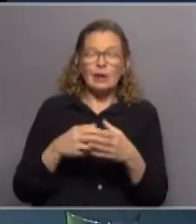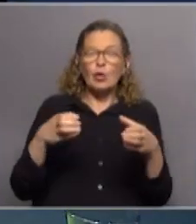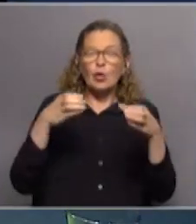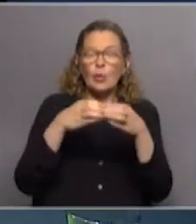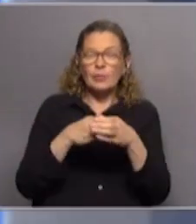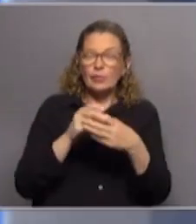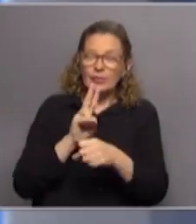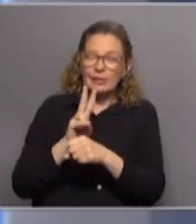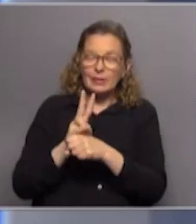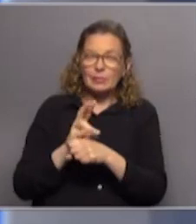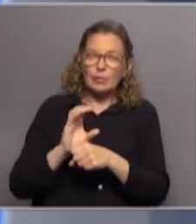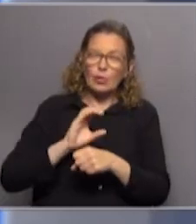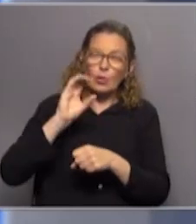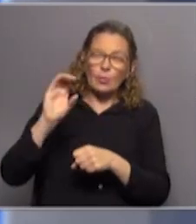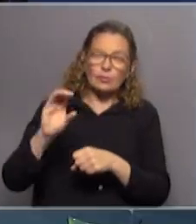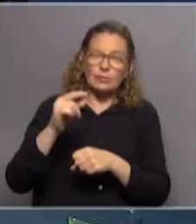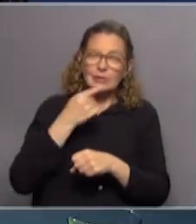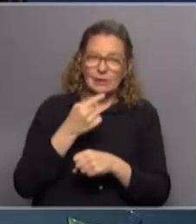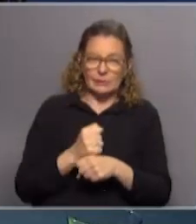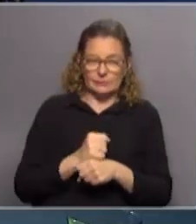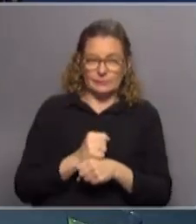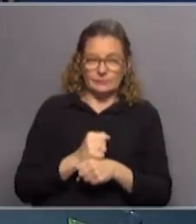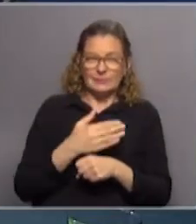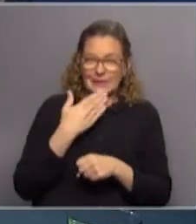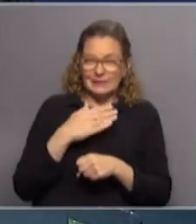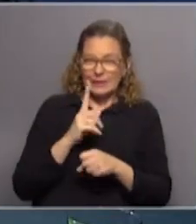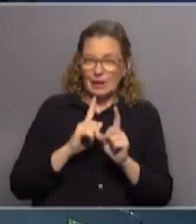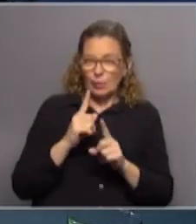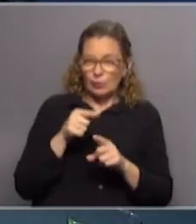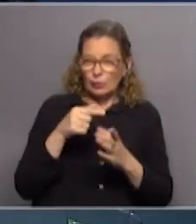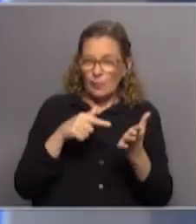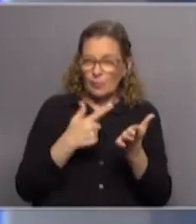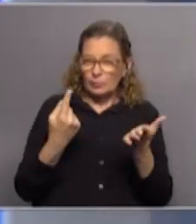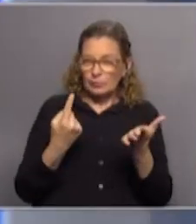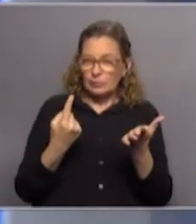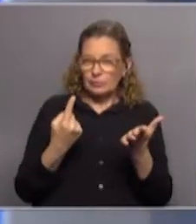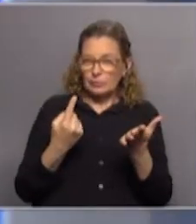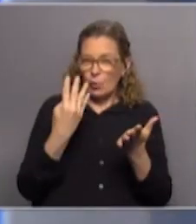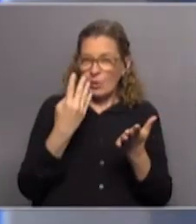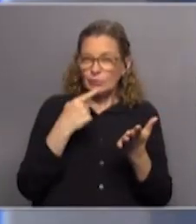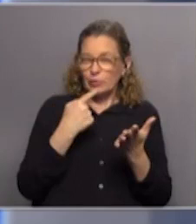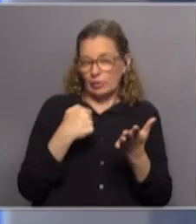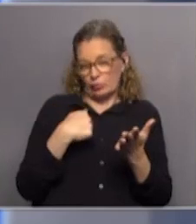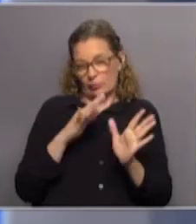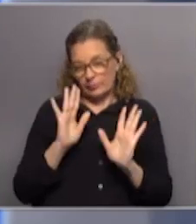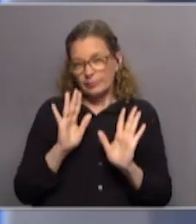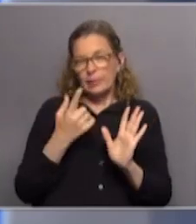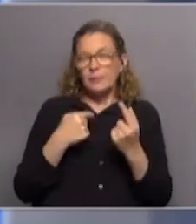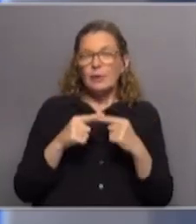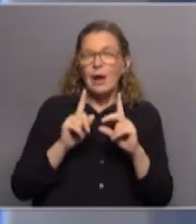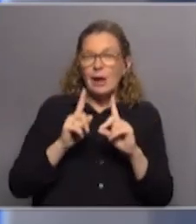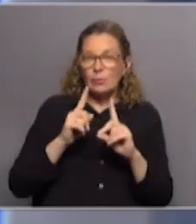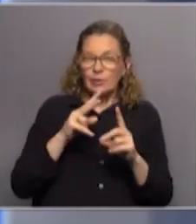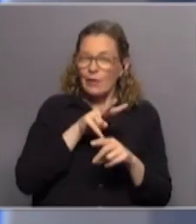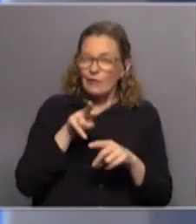de seguimiento del fideicomiso fueron mencionados. ¿Entendés que en alguno de estos puntos, yo enumeré cuatro, hay una